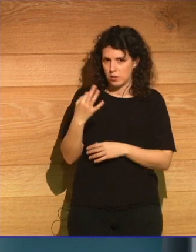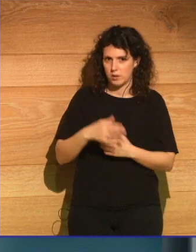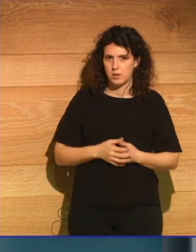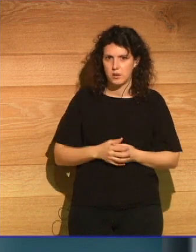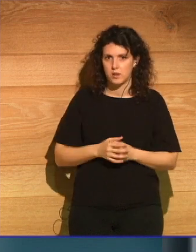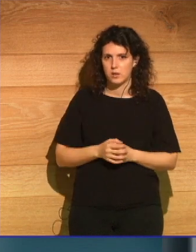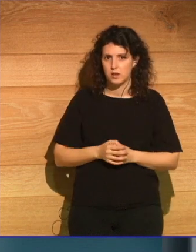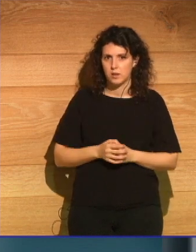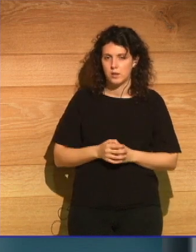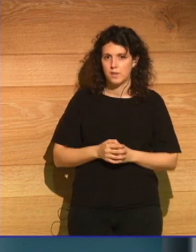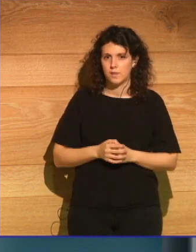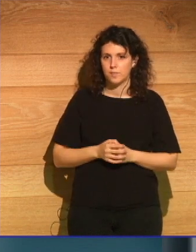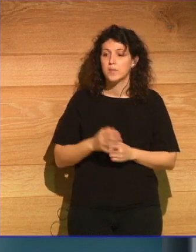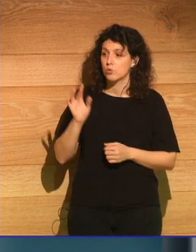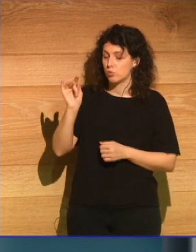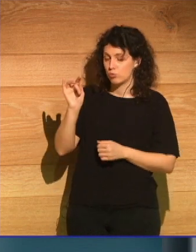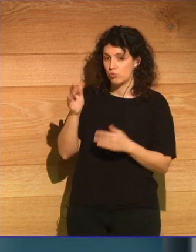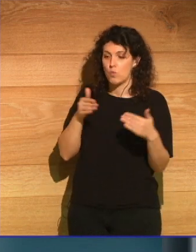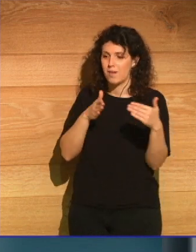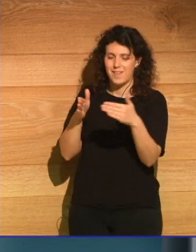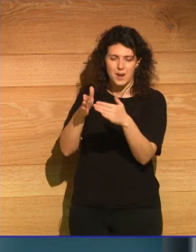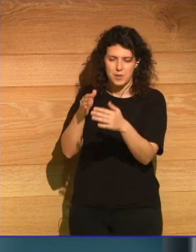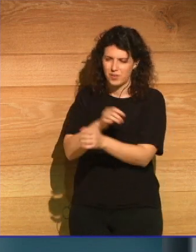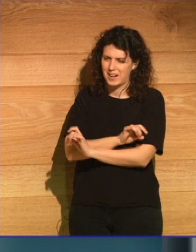Sí, hay un camino, claramente,